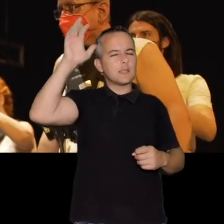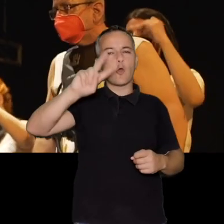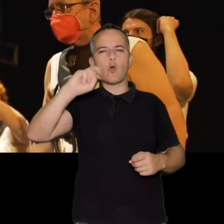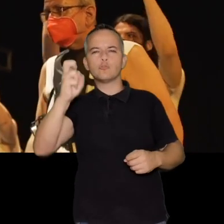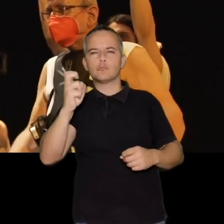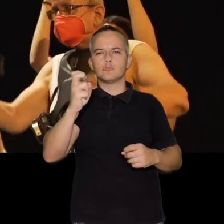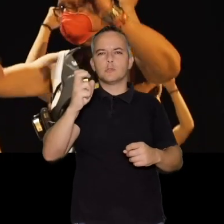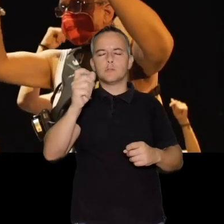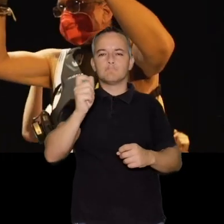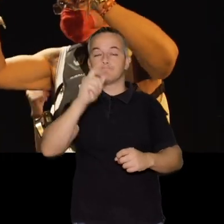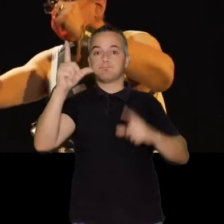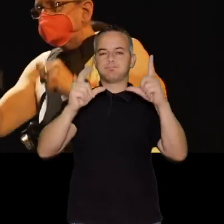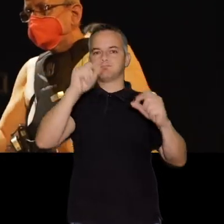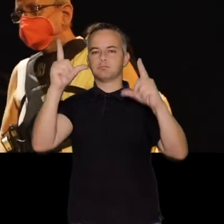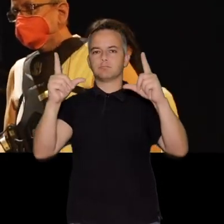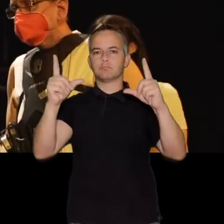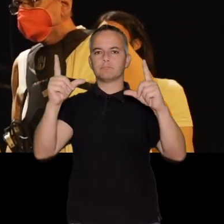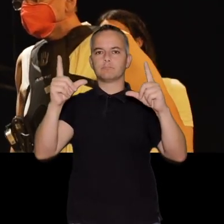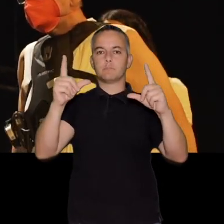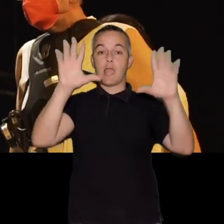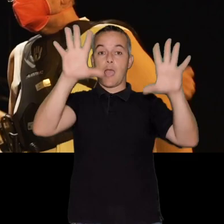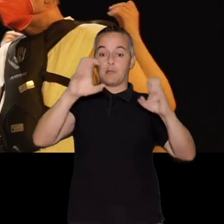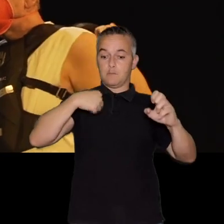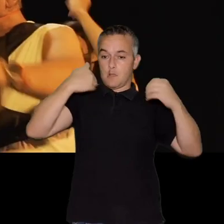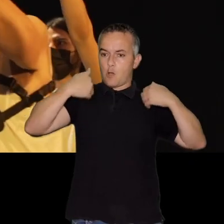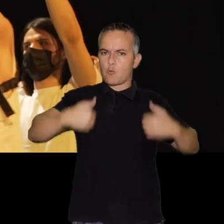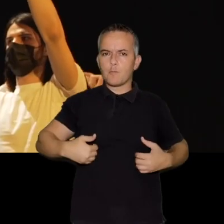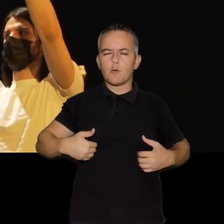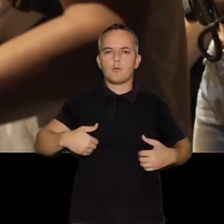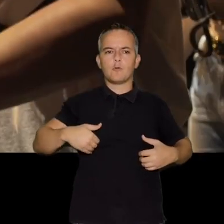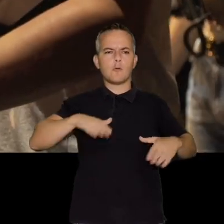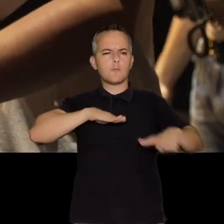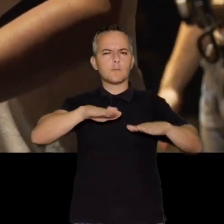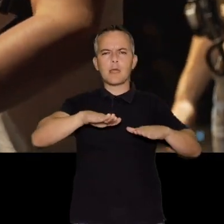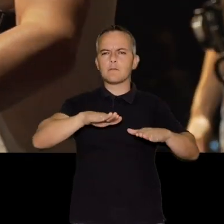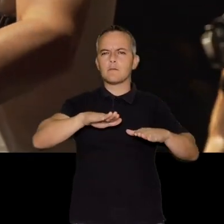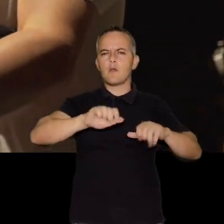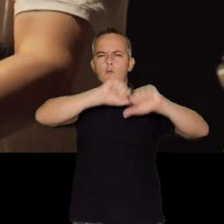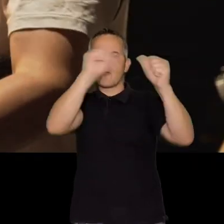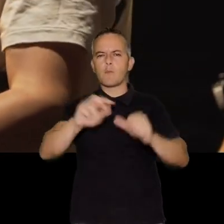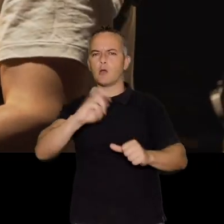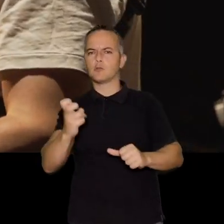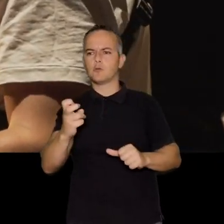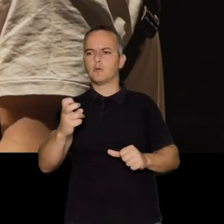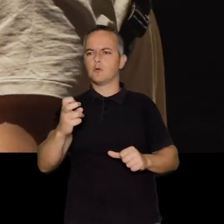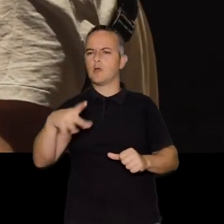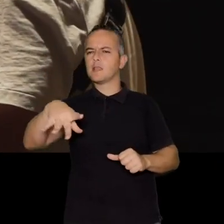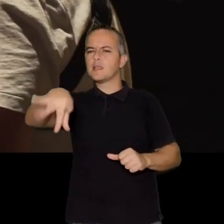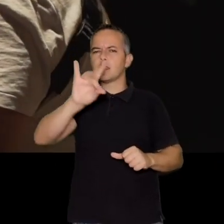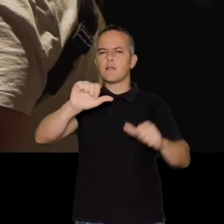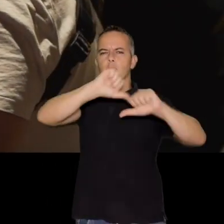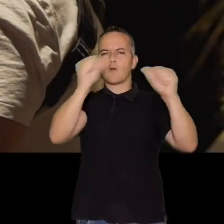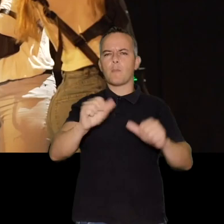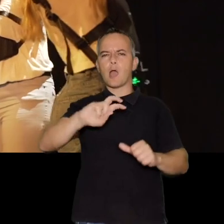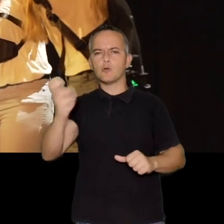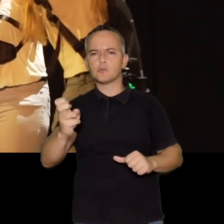resto, pues nos hace también entrar en un ritmo corporal que es otro y aprender de nuestro cuerpo a vibrar de otra manera,